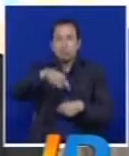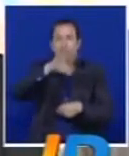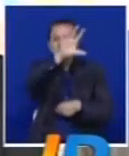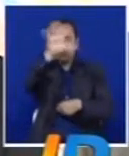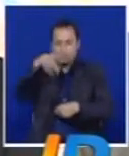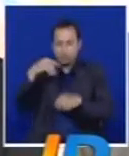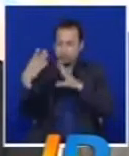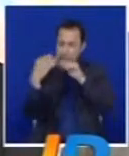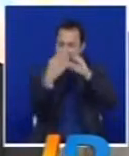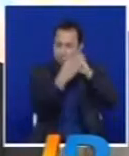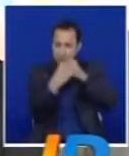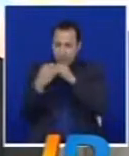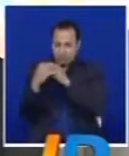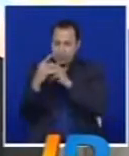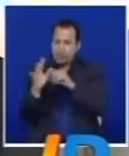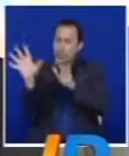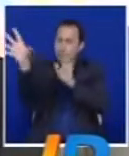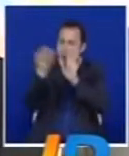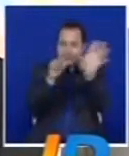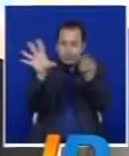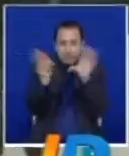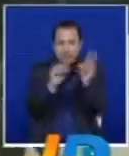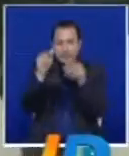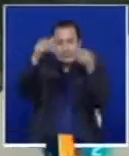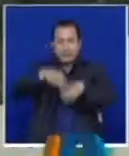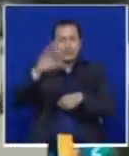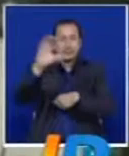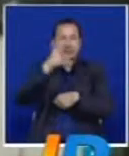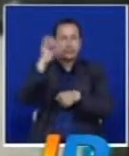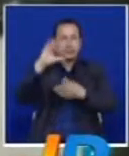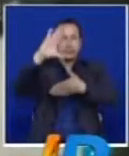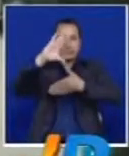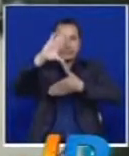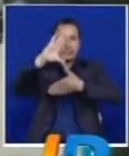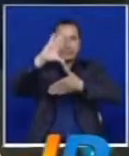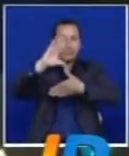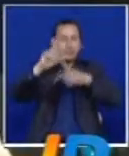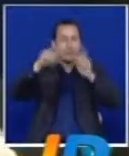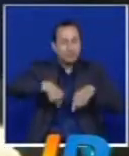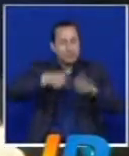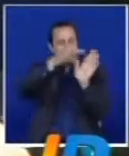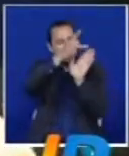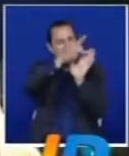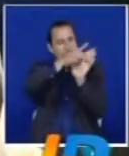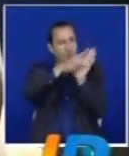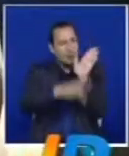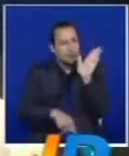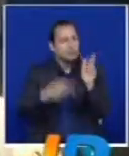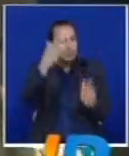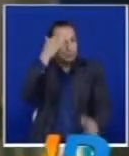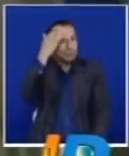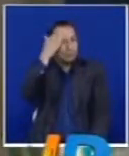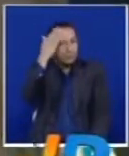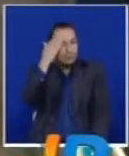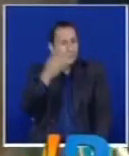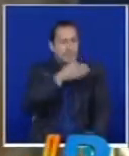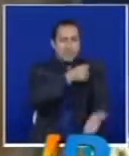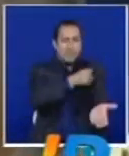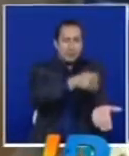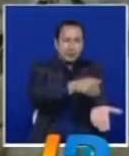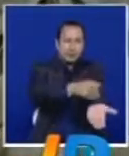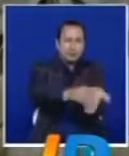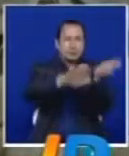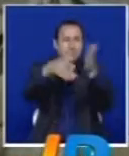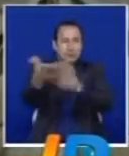desarrollen aquí en los pueblos afrodescendientes de América. Para el respaldo les asisten razones históricas como los millones de muertos desplazados y